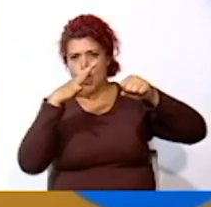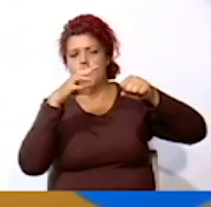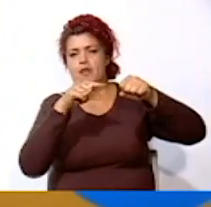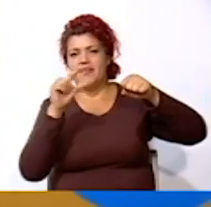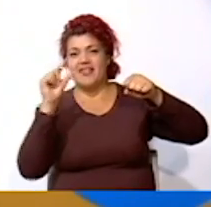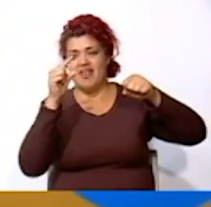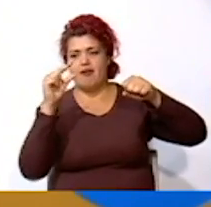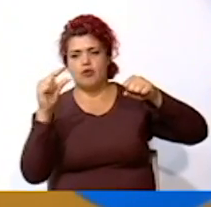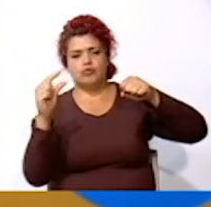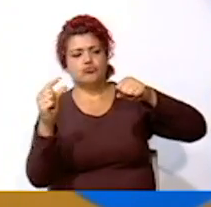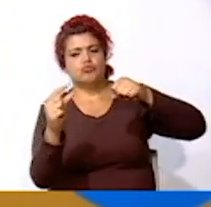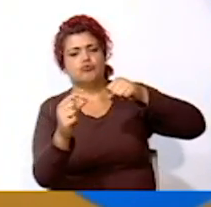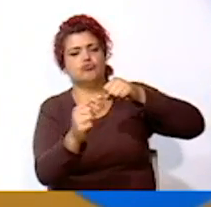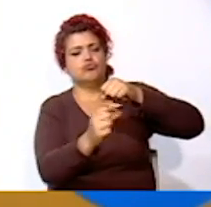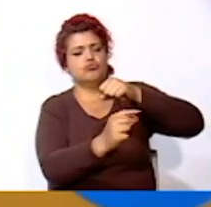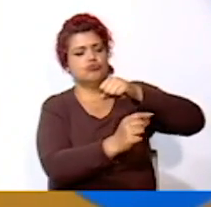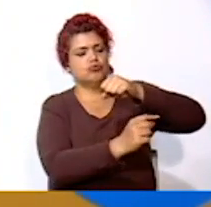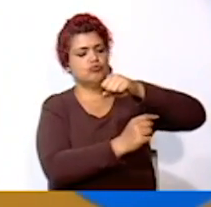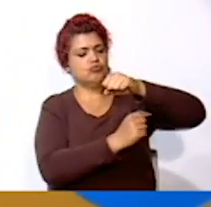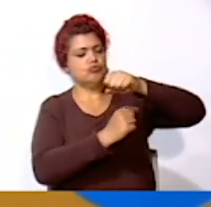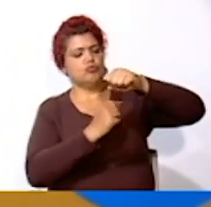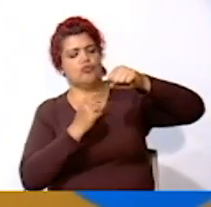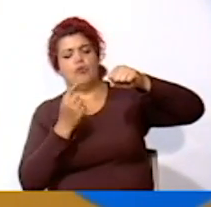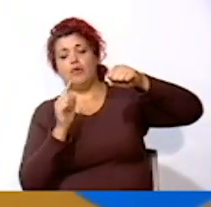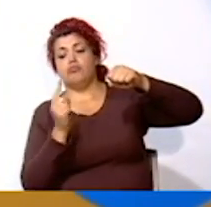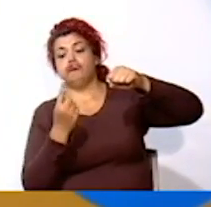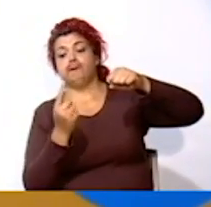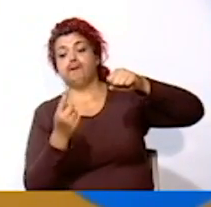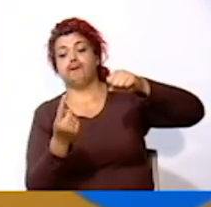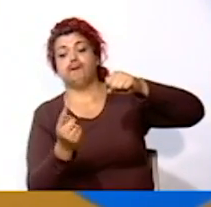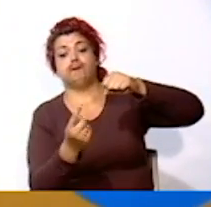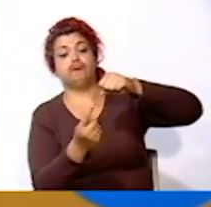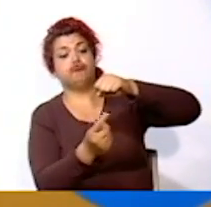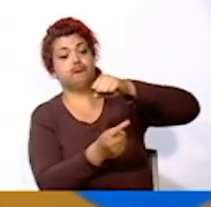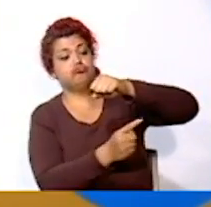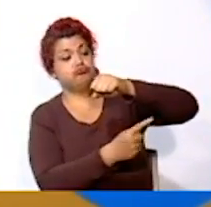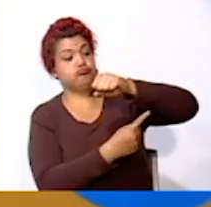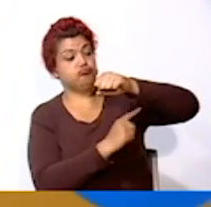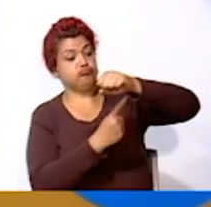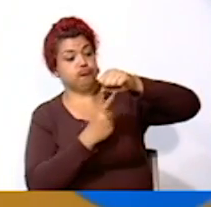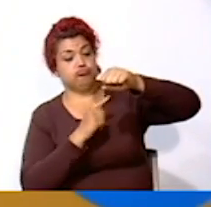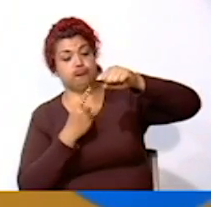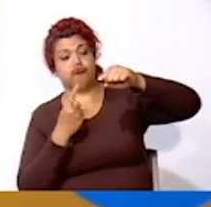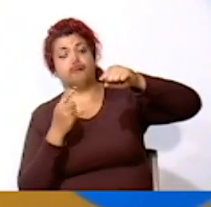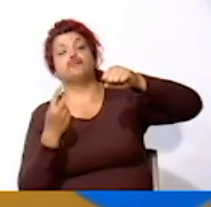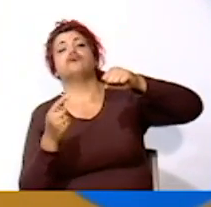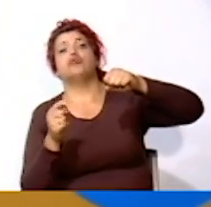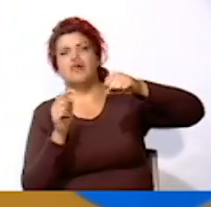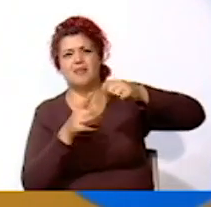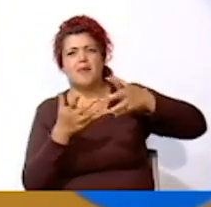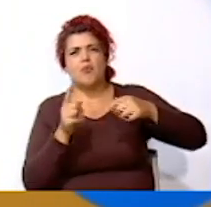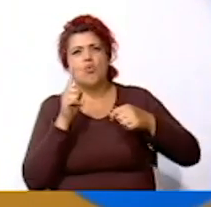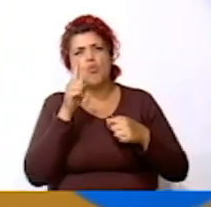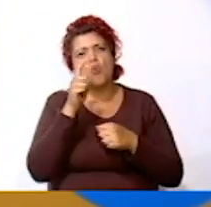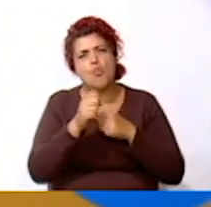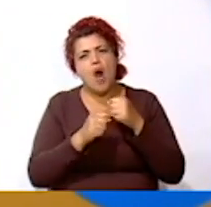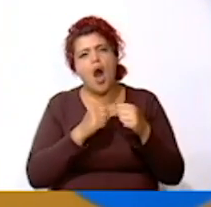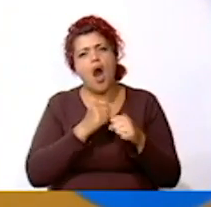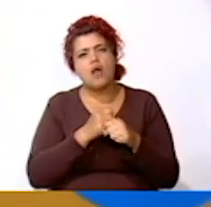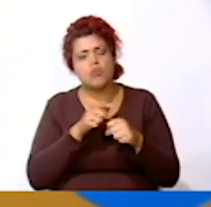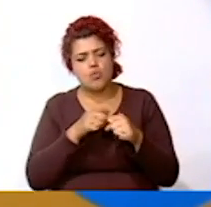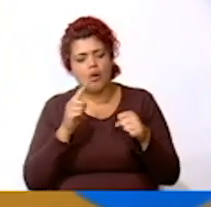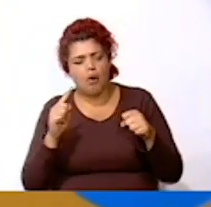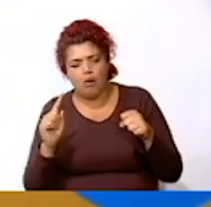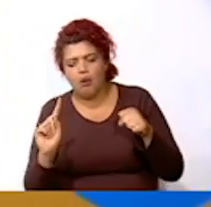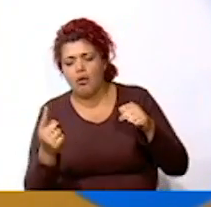va haciendo el día y la noche Y además dura un año en envolver al sol En darle